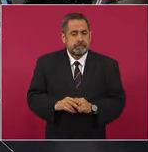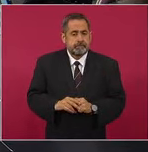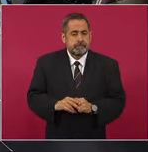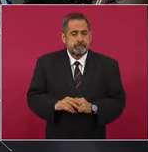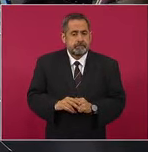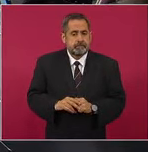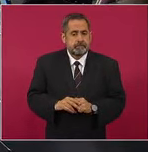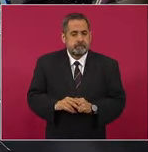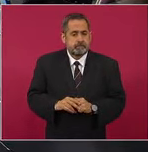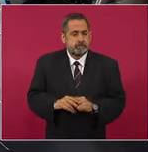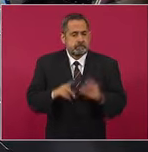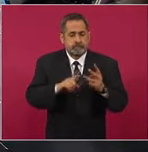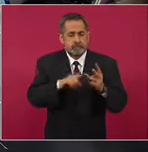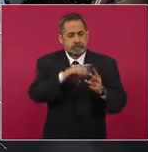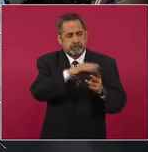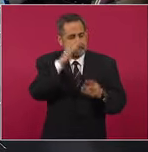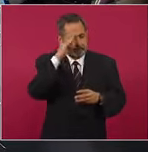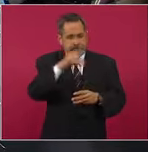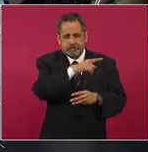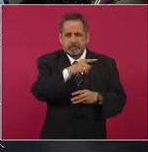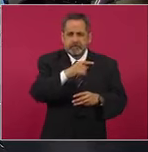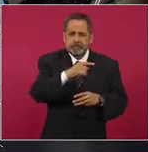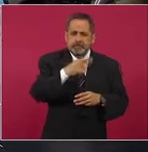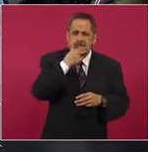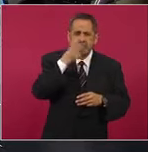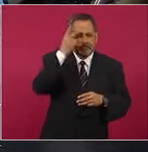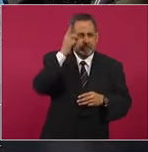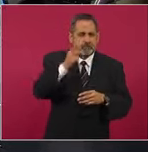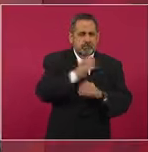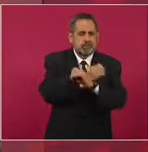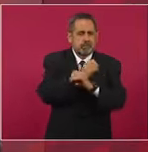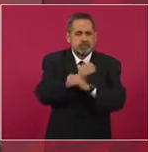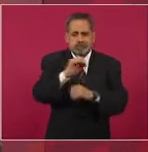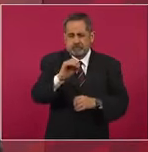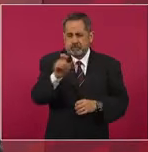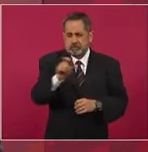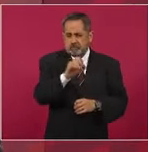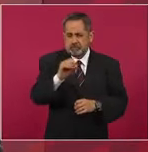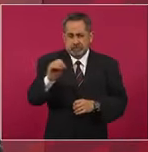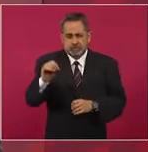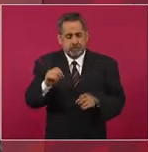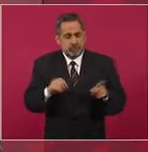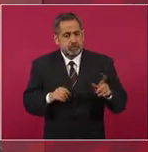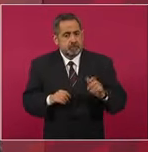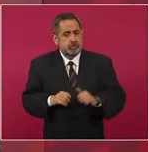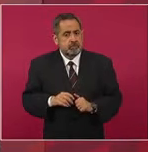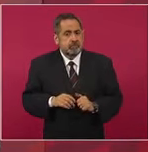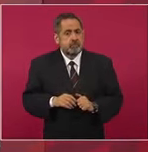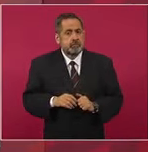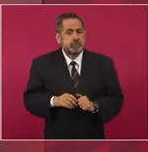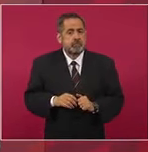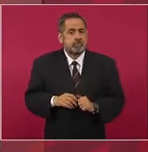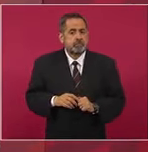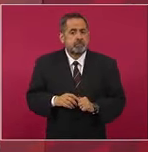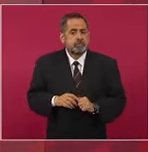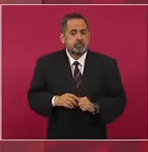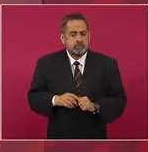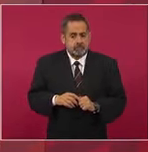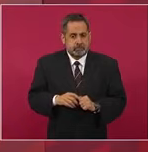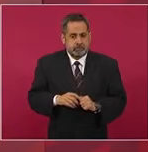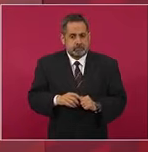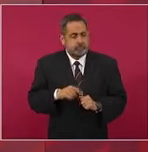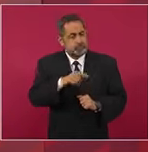los OXXOS llevaba algún tiempo también y